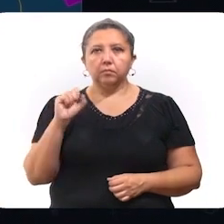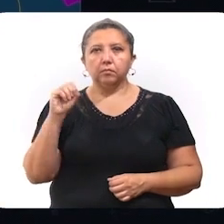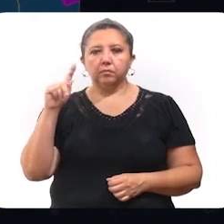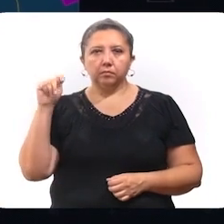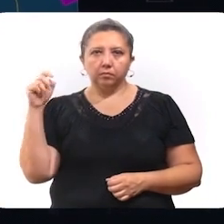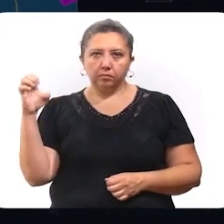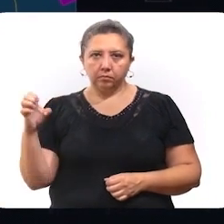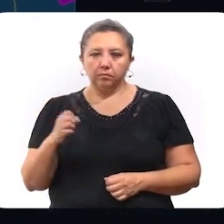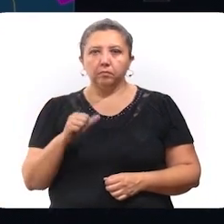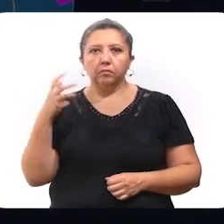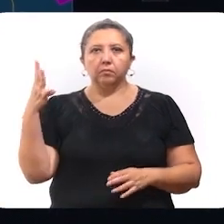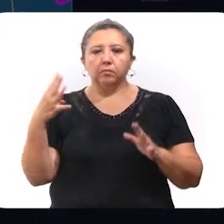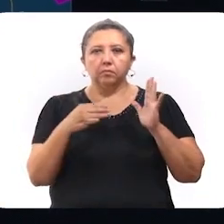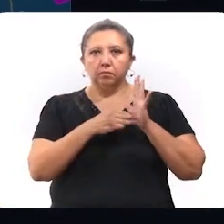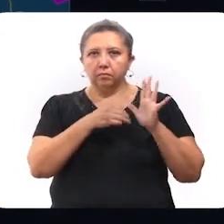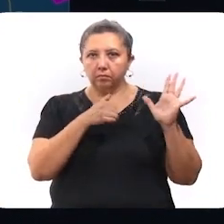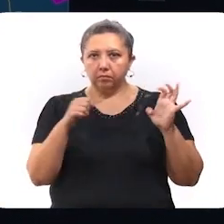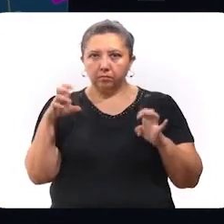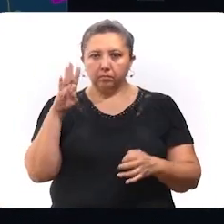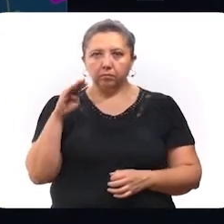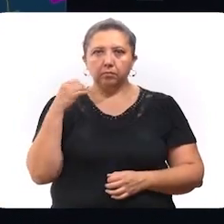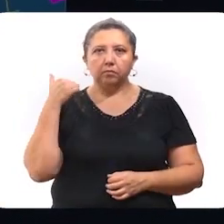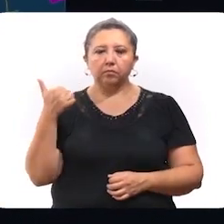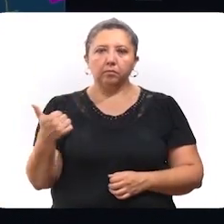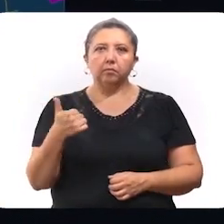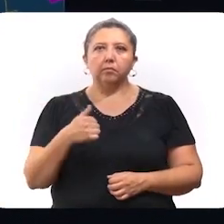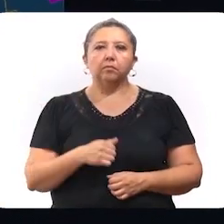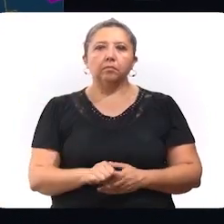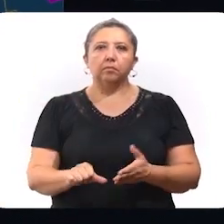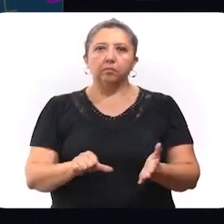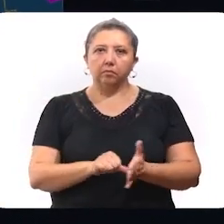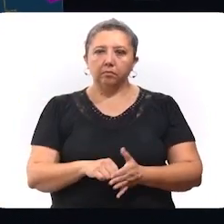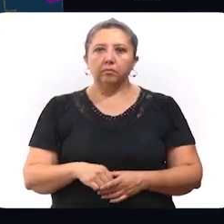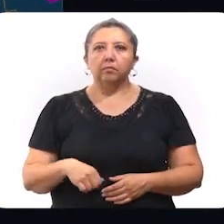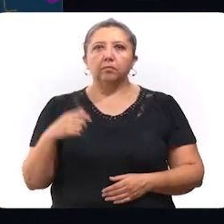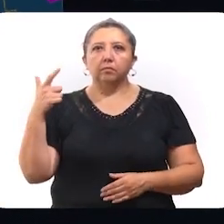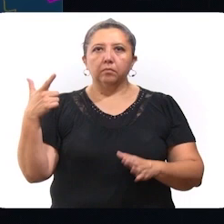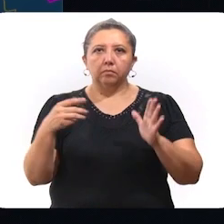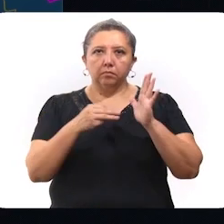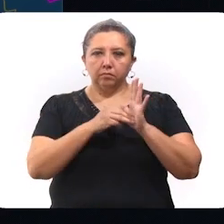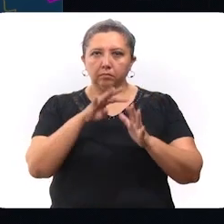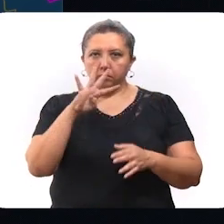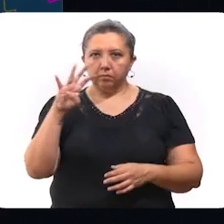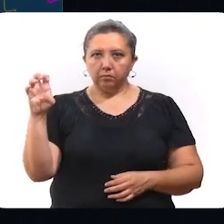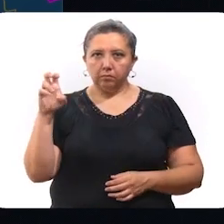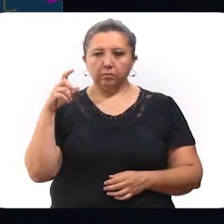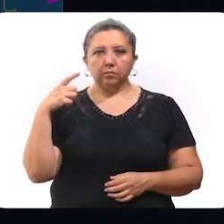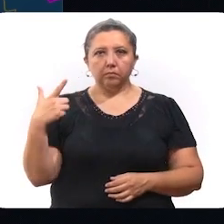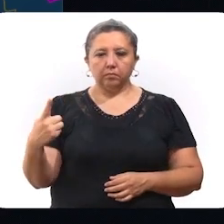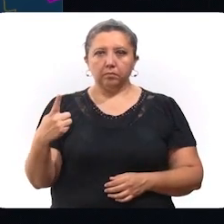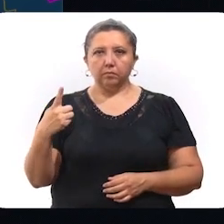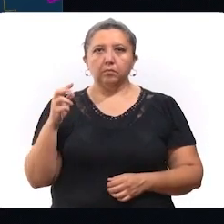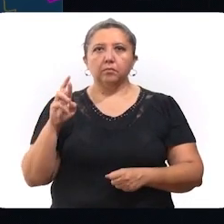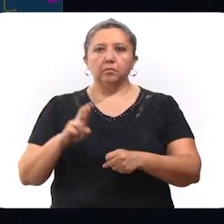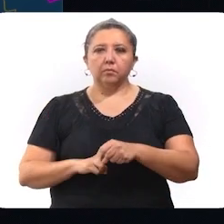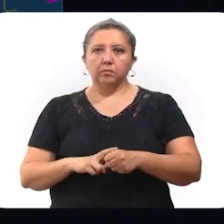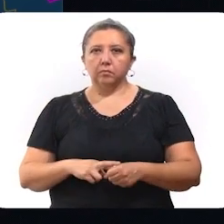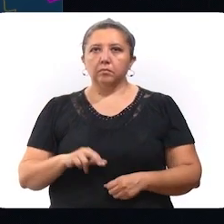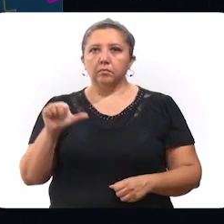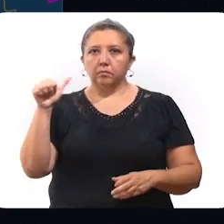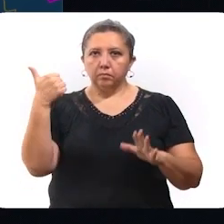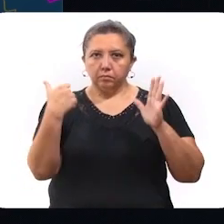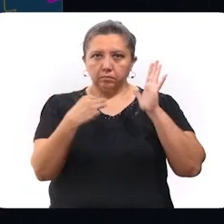zona oriente, 4,696 en la zona centro, 7,401 en la zona sur,